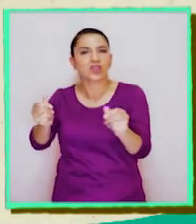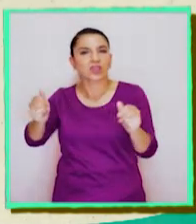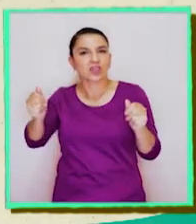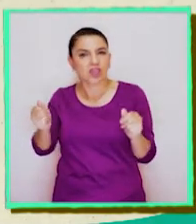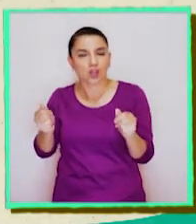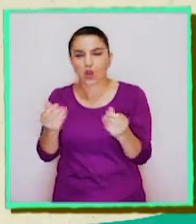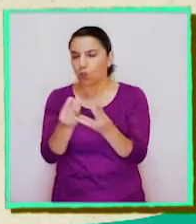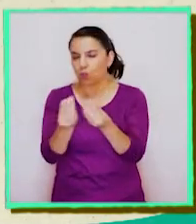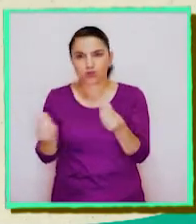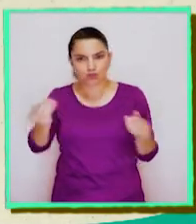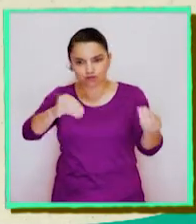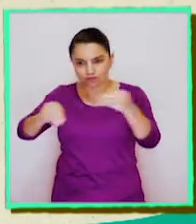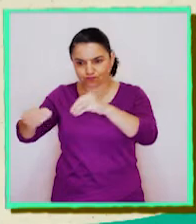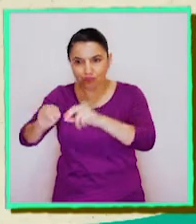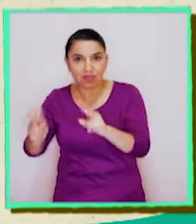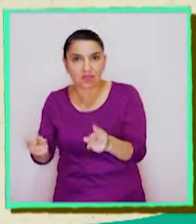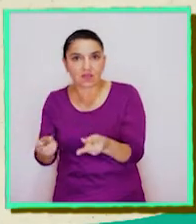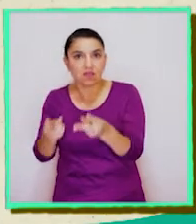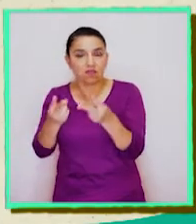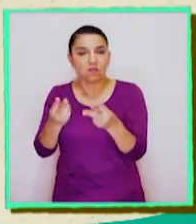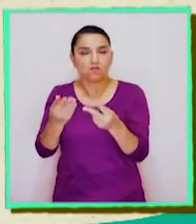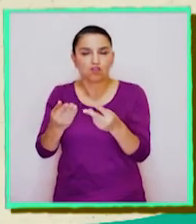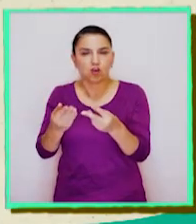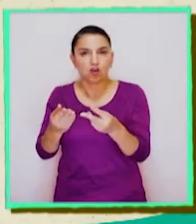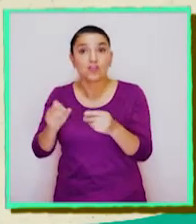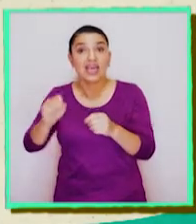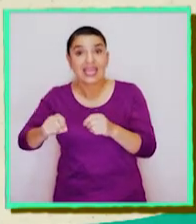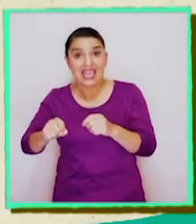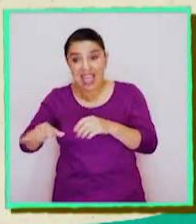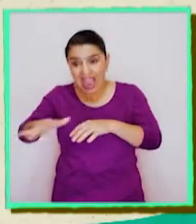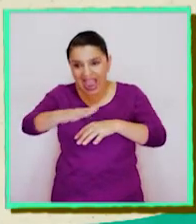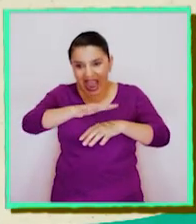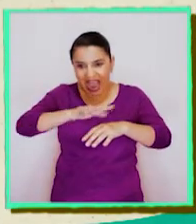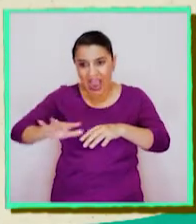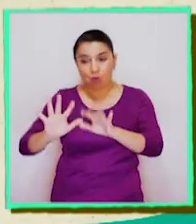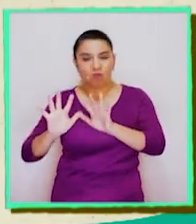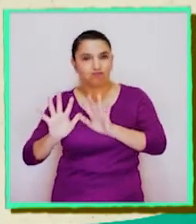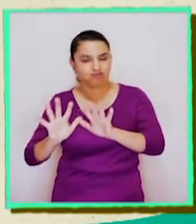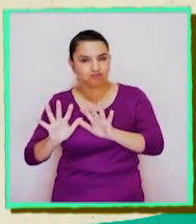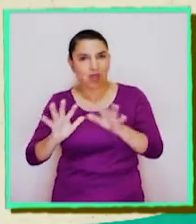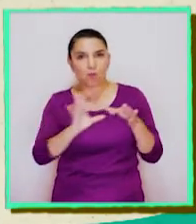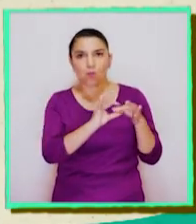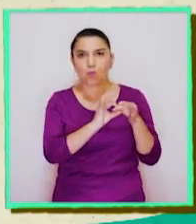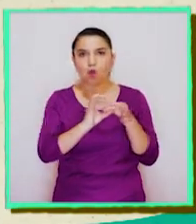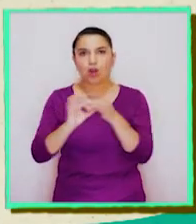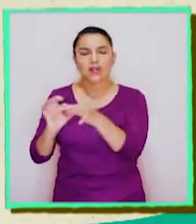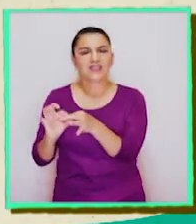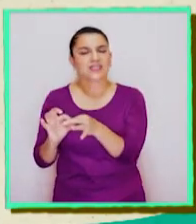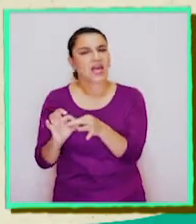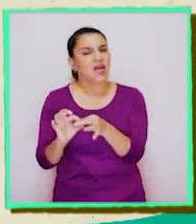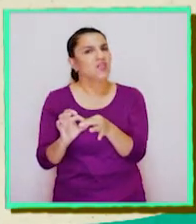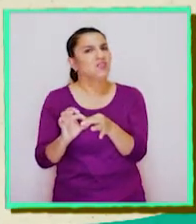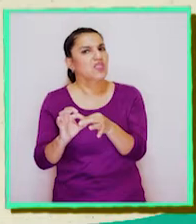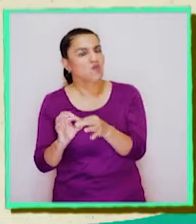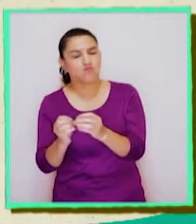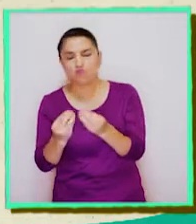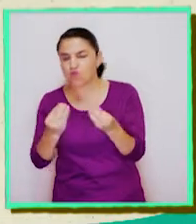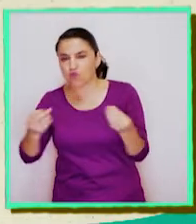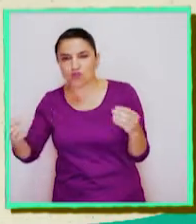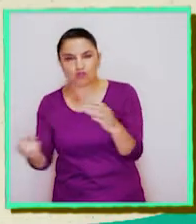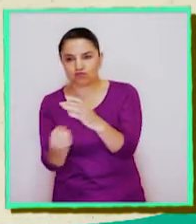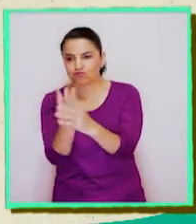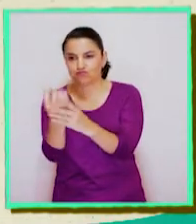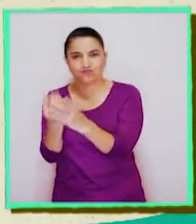alto contenido de materia orgánica y una alta retención de humedad. Y por lo tanto, un alto nivel de